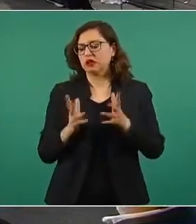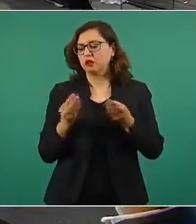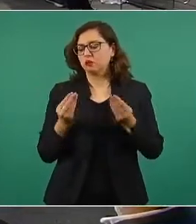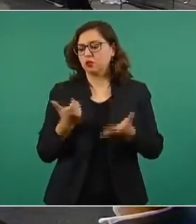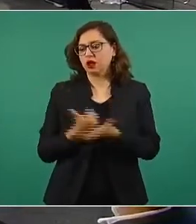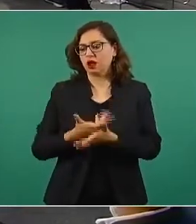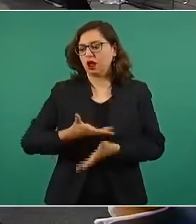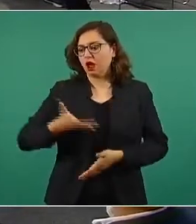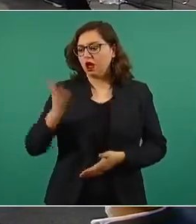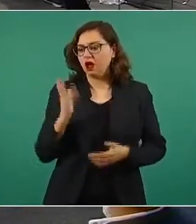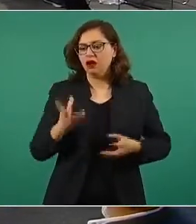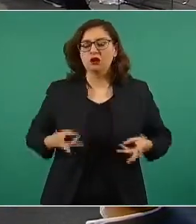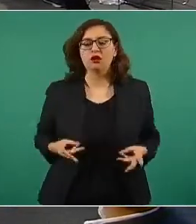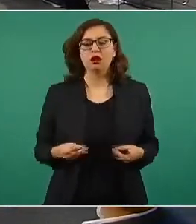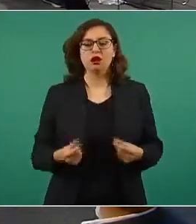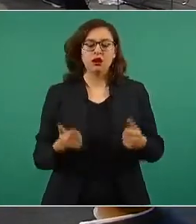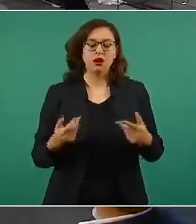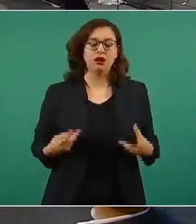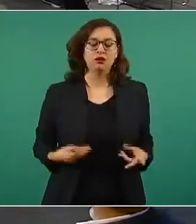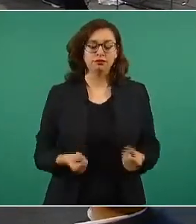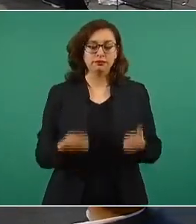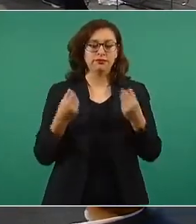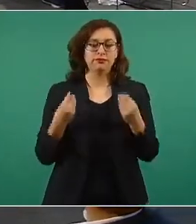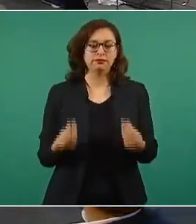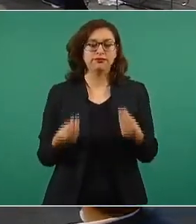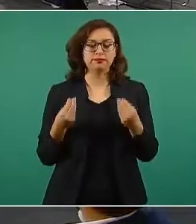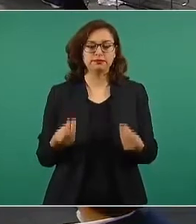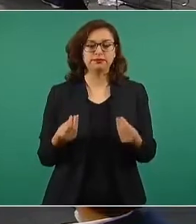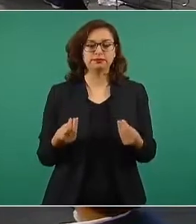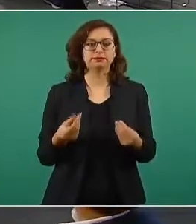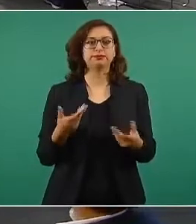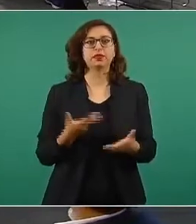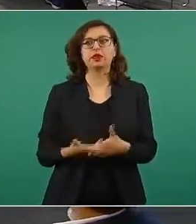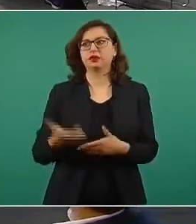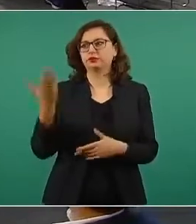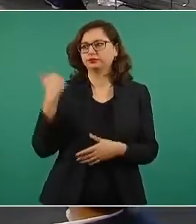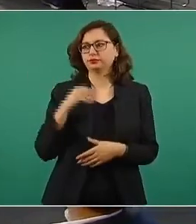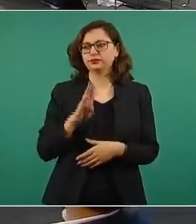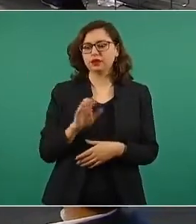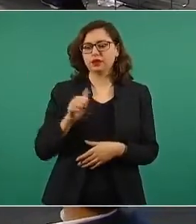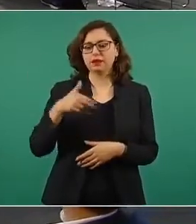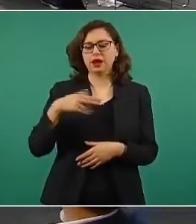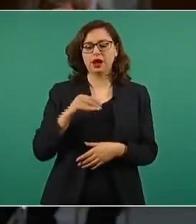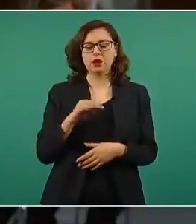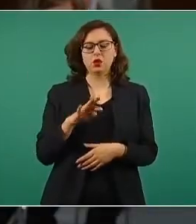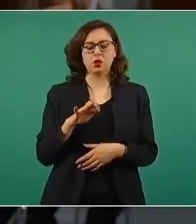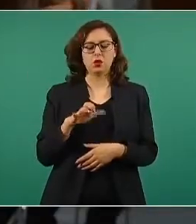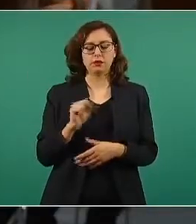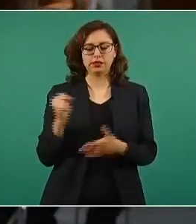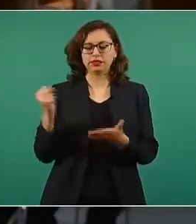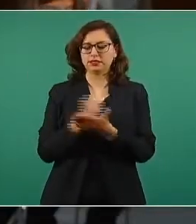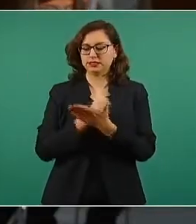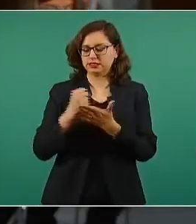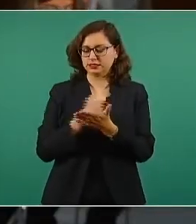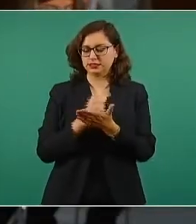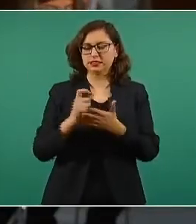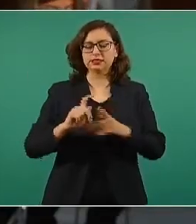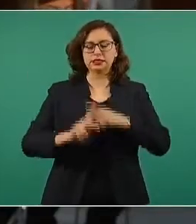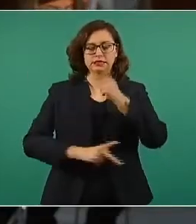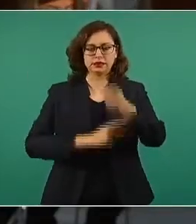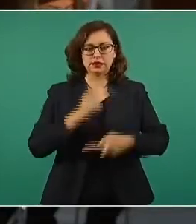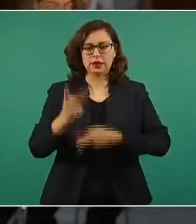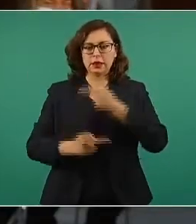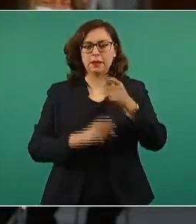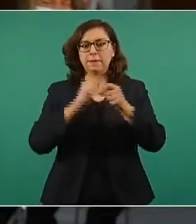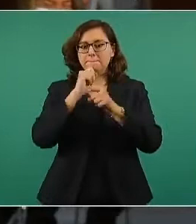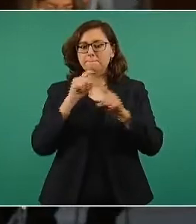Esta obra tuvo créditos de Banobras y tuvo apoyos del